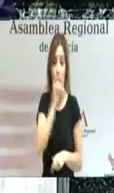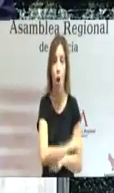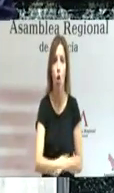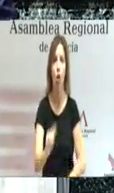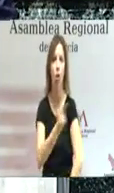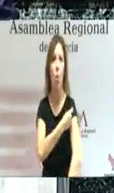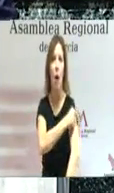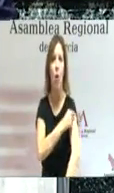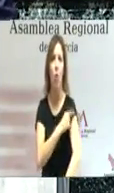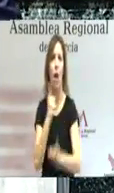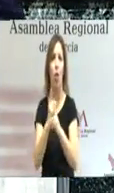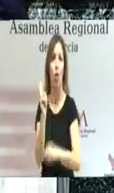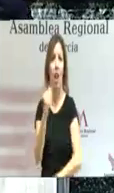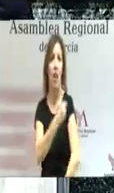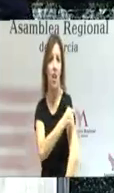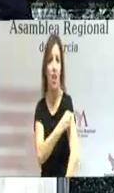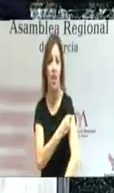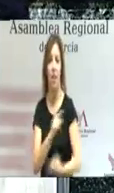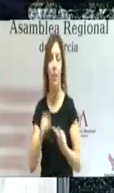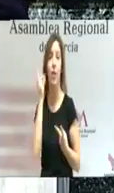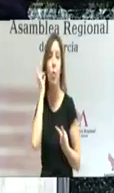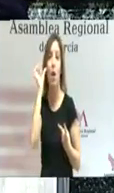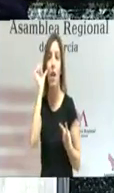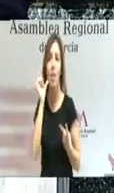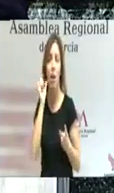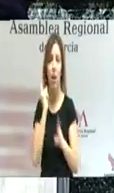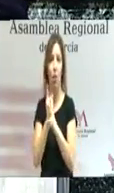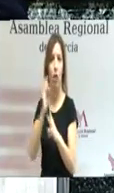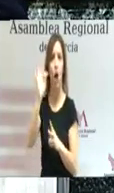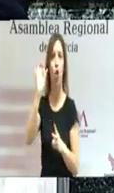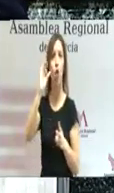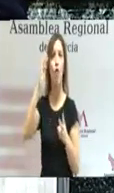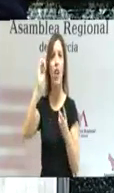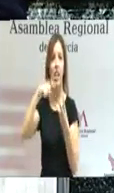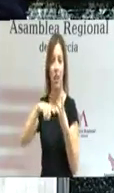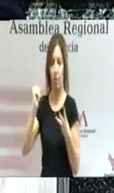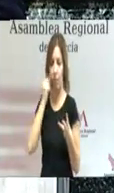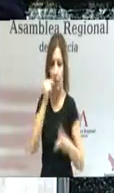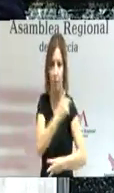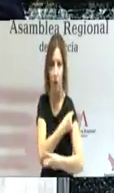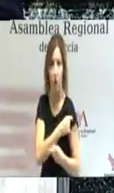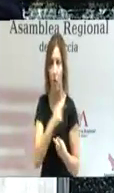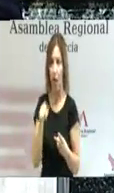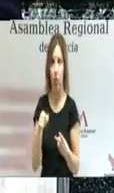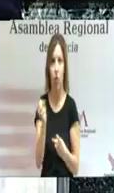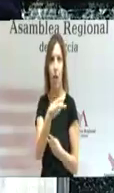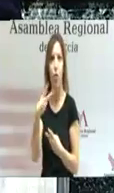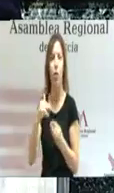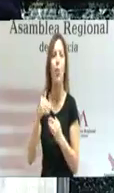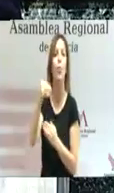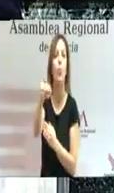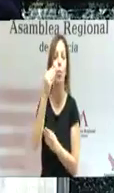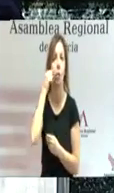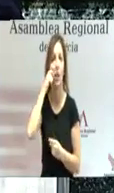vacunados contra la varicela, las embarazadas contra la toferina. Un esfuerzo que tendrá resultados en la